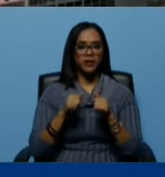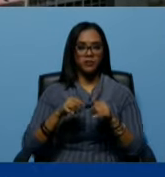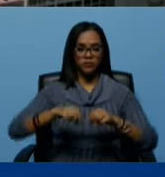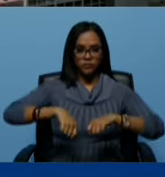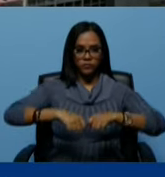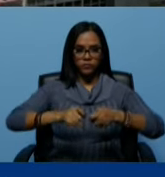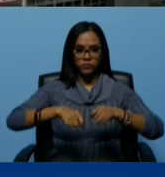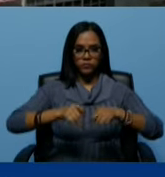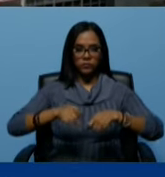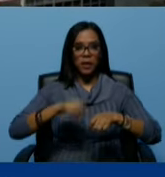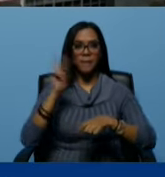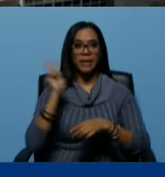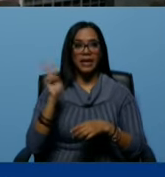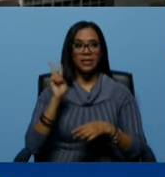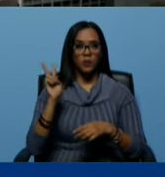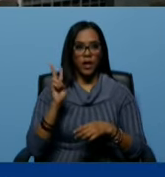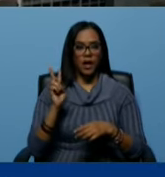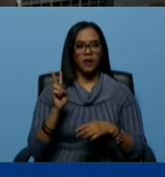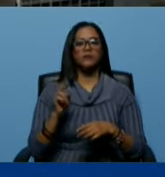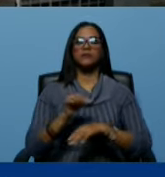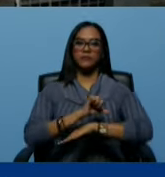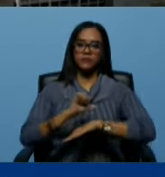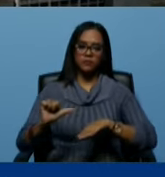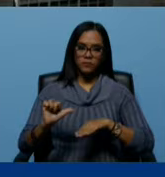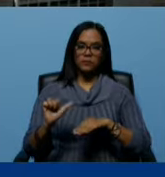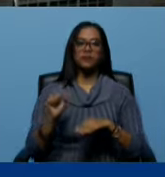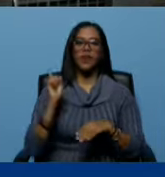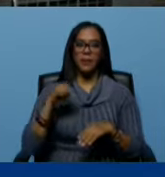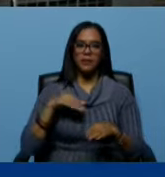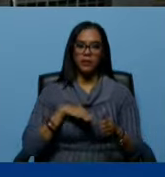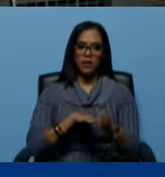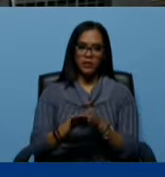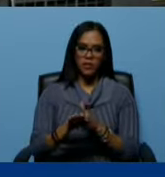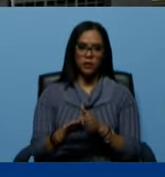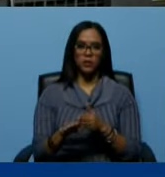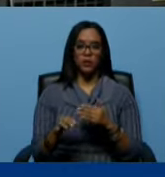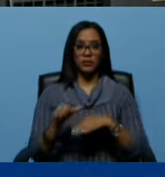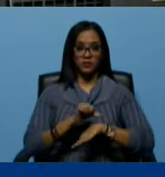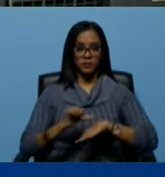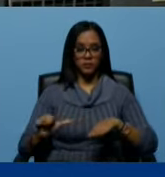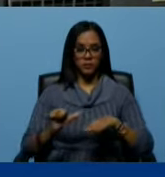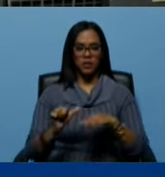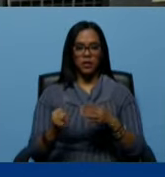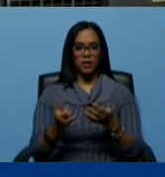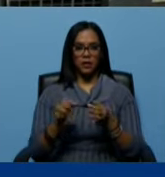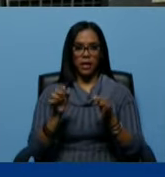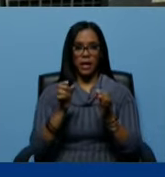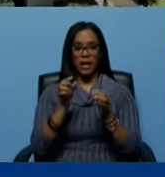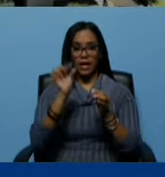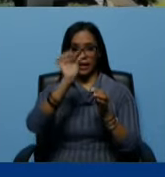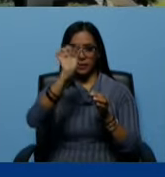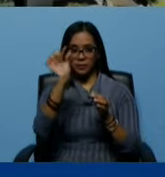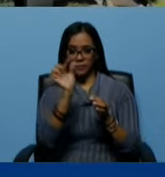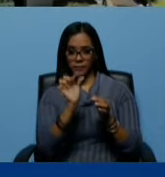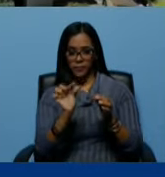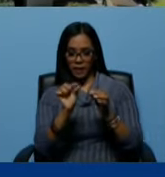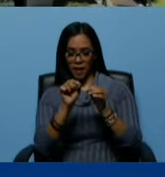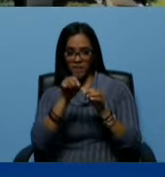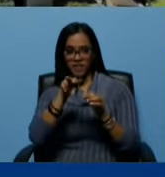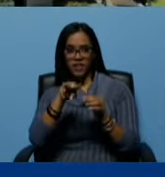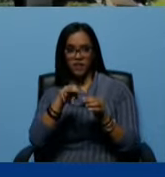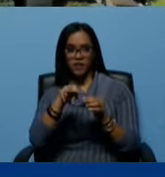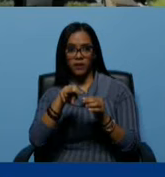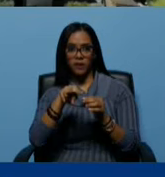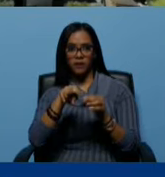estas patologías específicamente, se está avanzando en lo que es la cirugía de corrección de espina bífida, que ya se han venido realizando